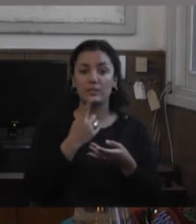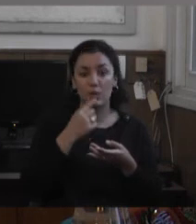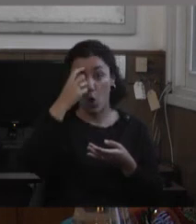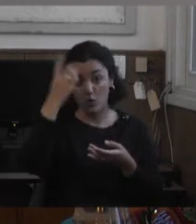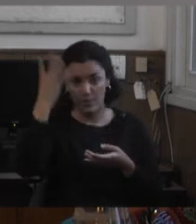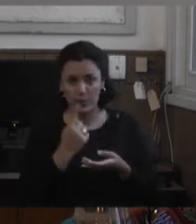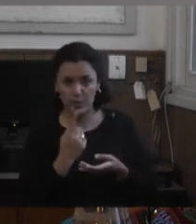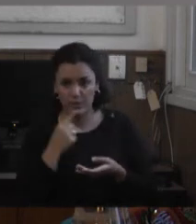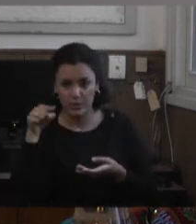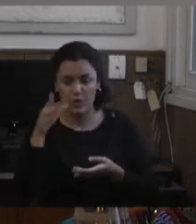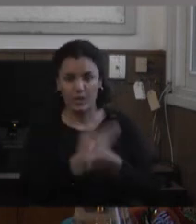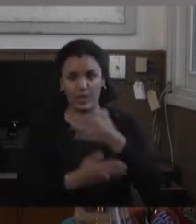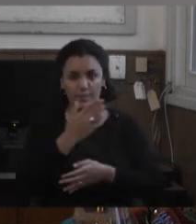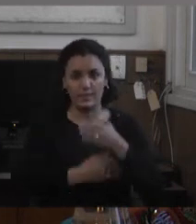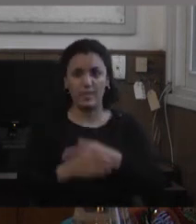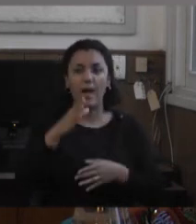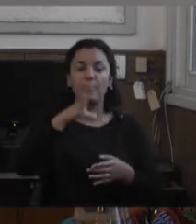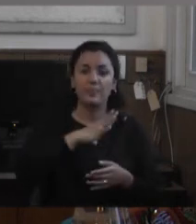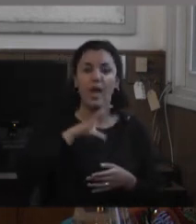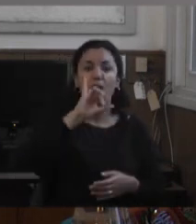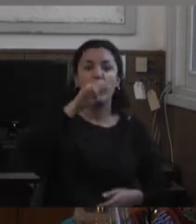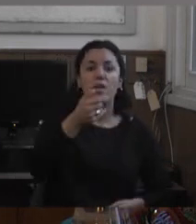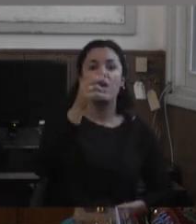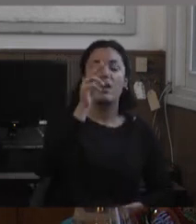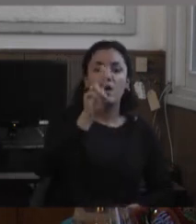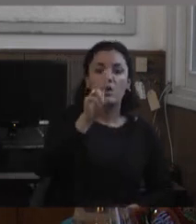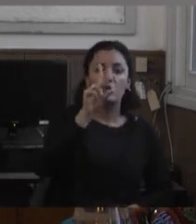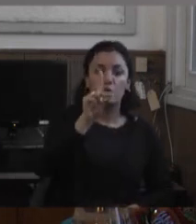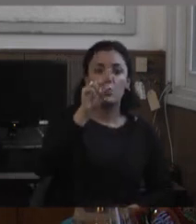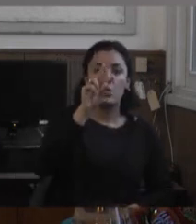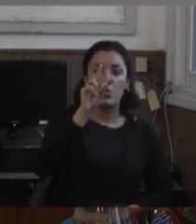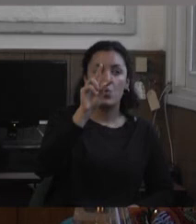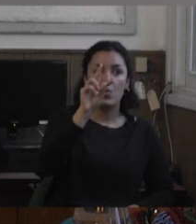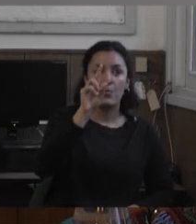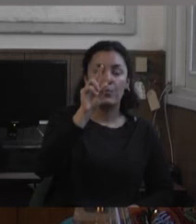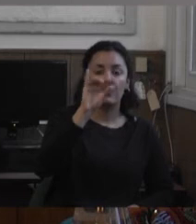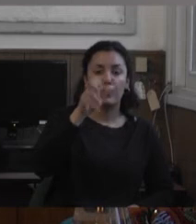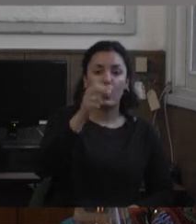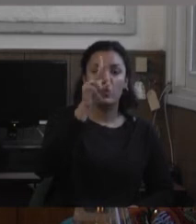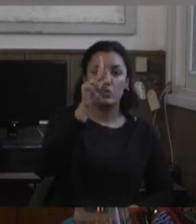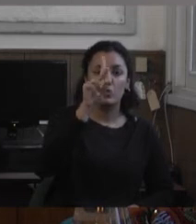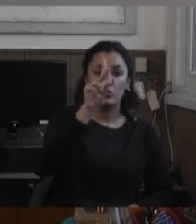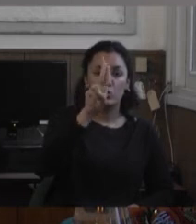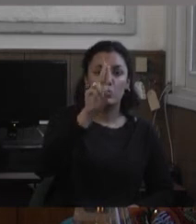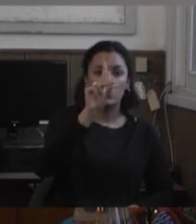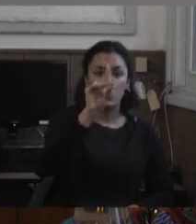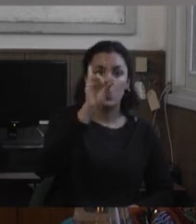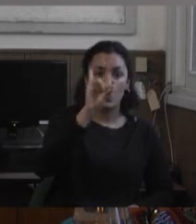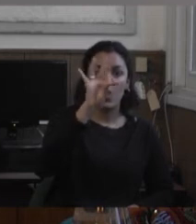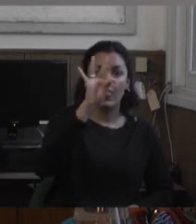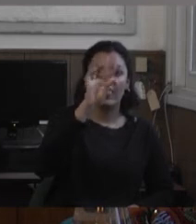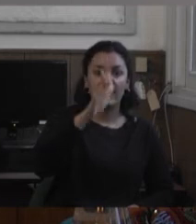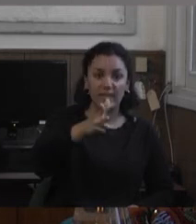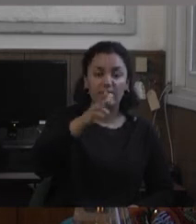un video de Judith Butler eso a me dio mucho trabajo y en realidad lo que tuvo que ver es poder en ese video recortar